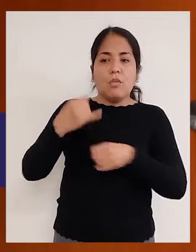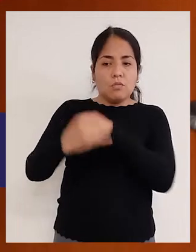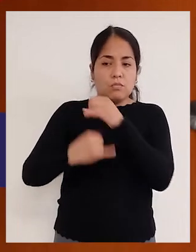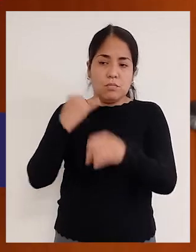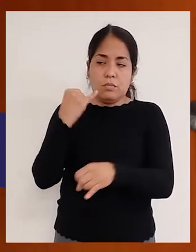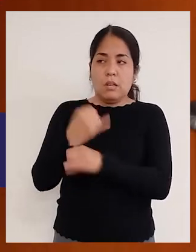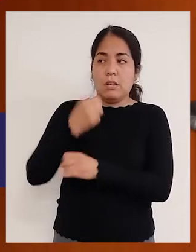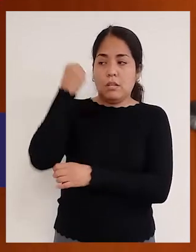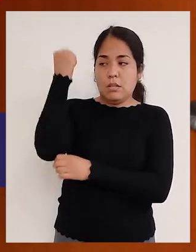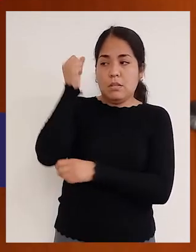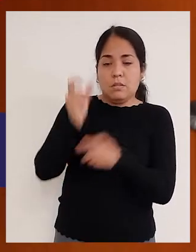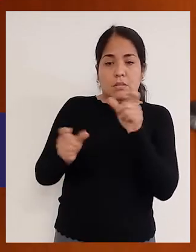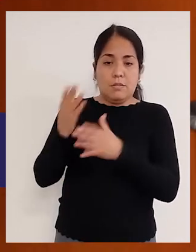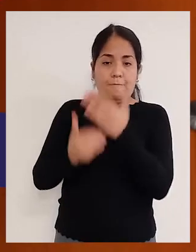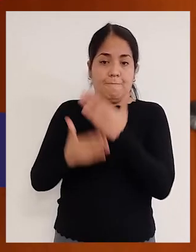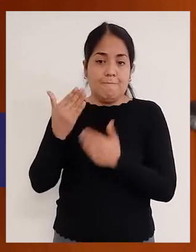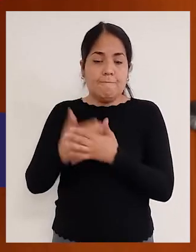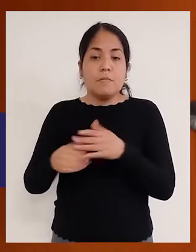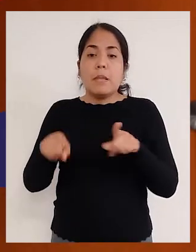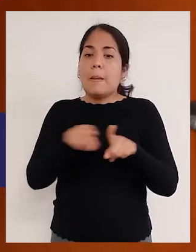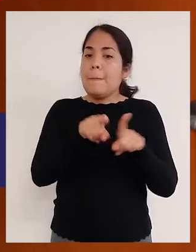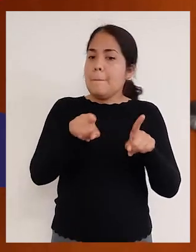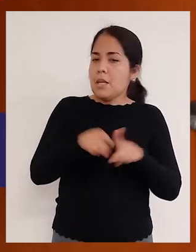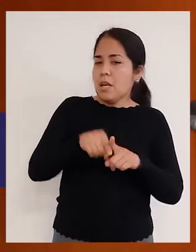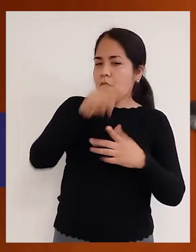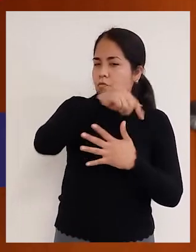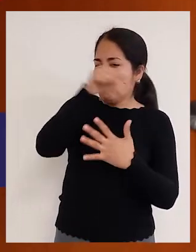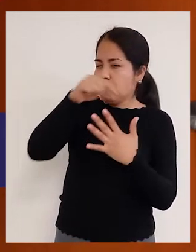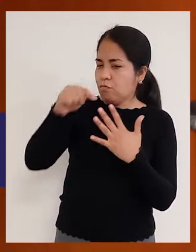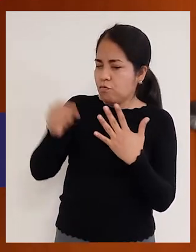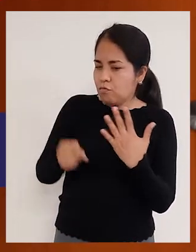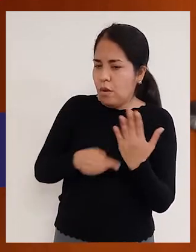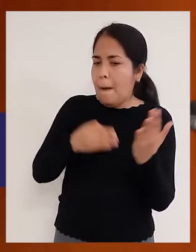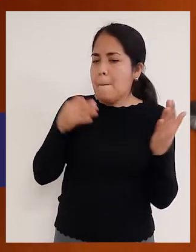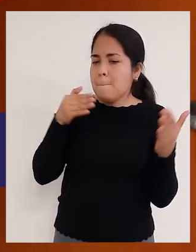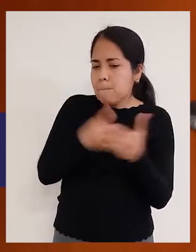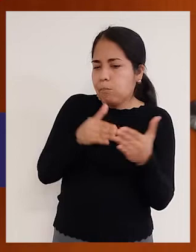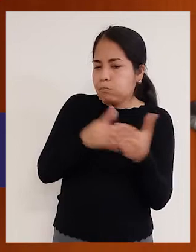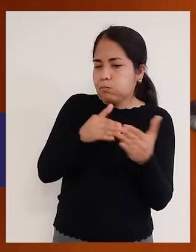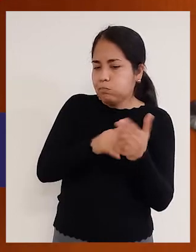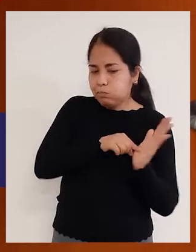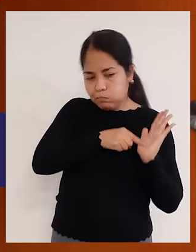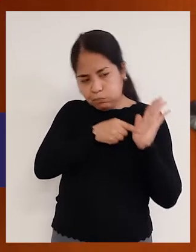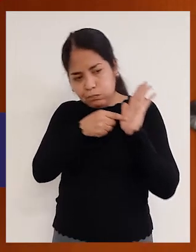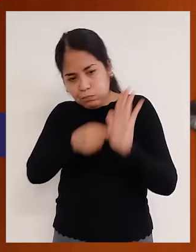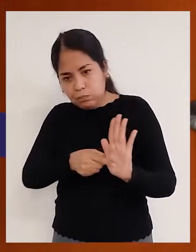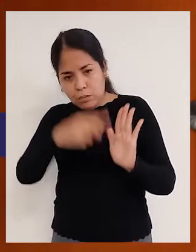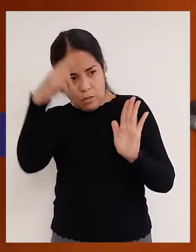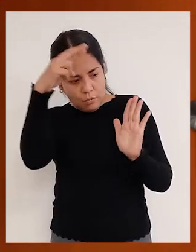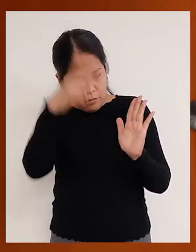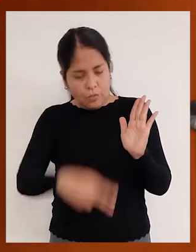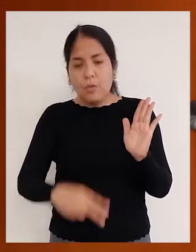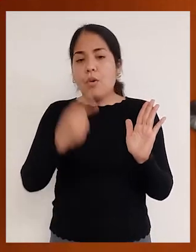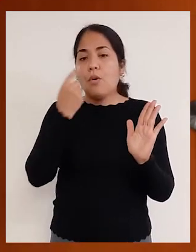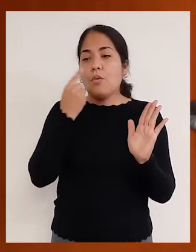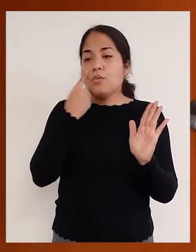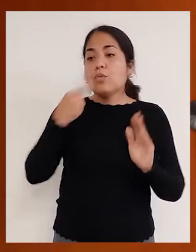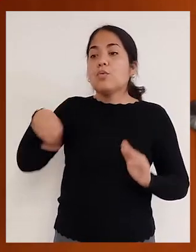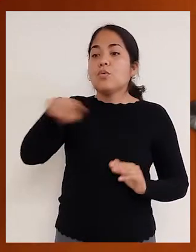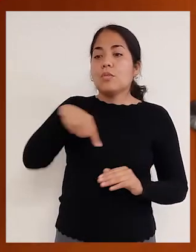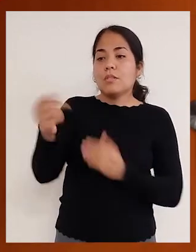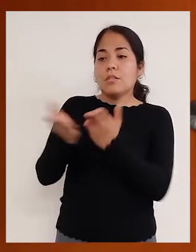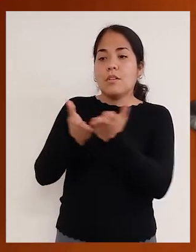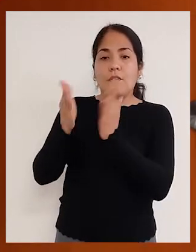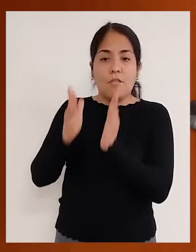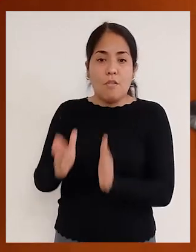También tenemos un componente que hace una reflexión sobre las distintas barreras que pueden presentar las personas con discapacidad y cómo